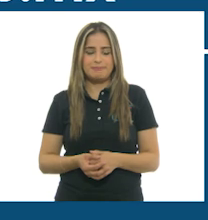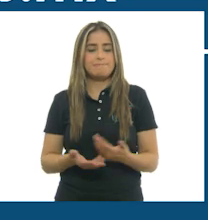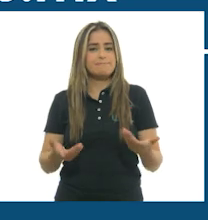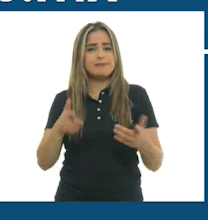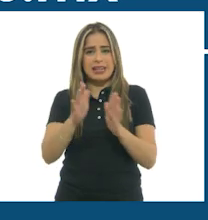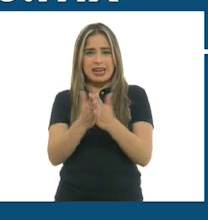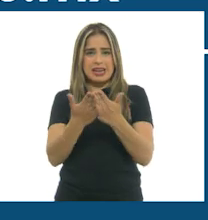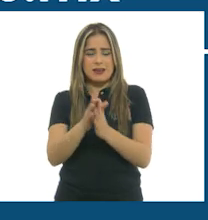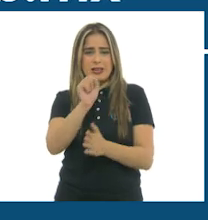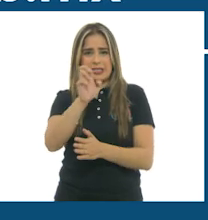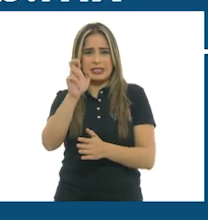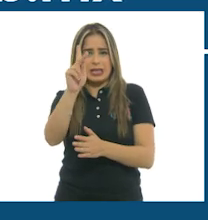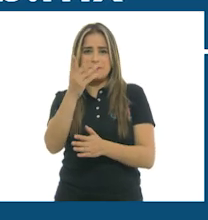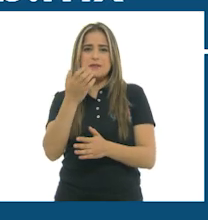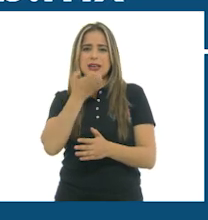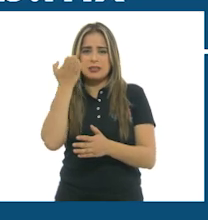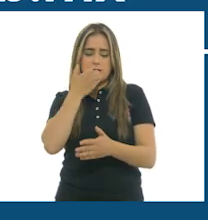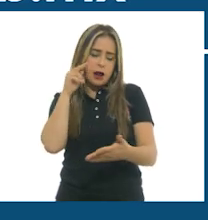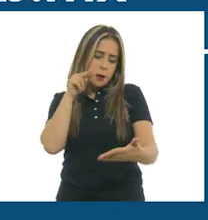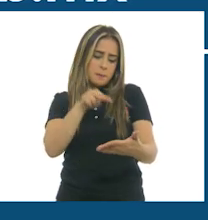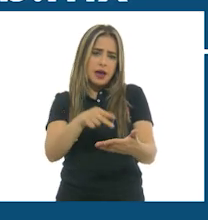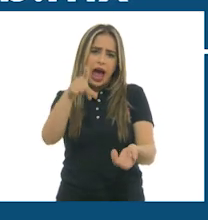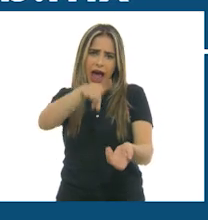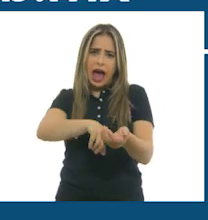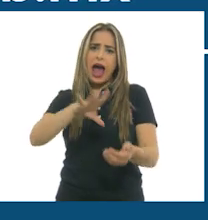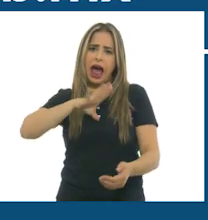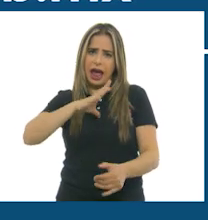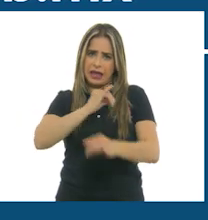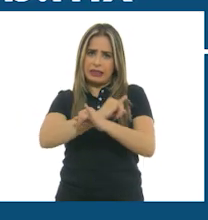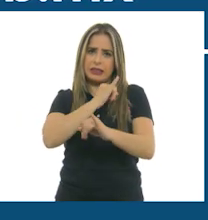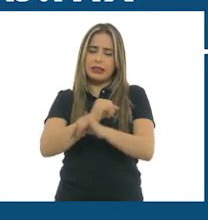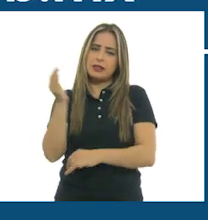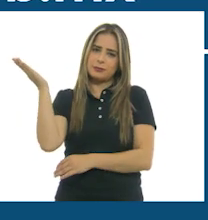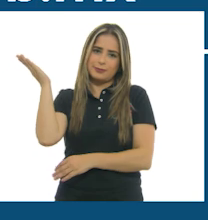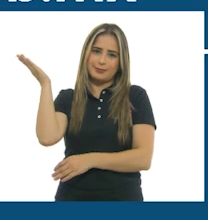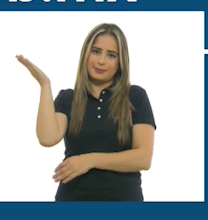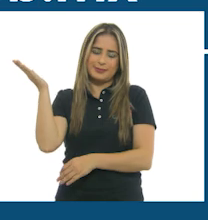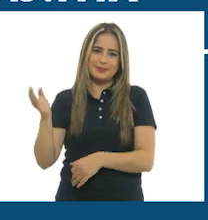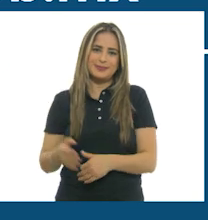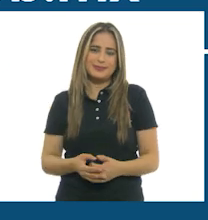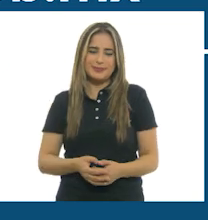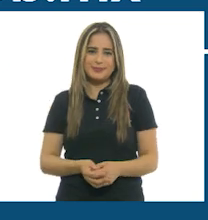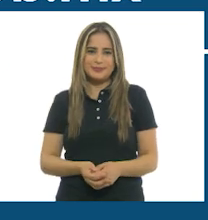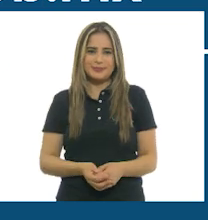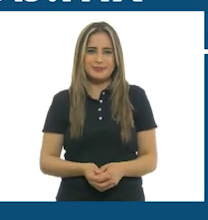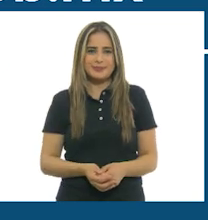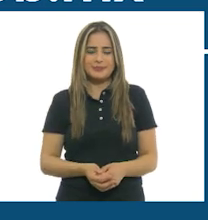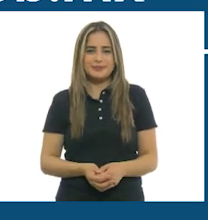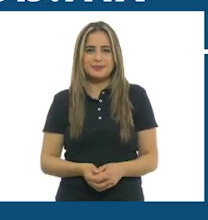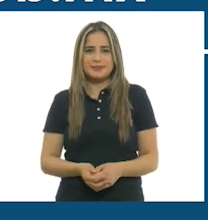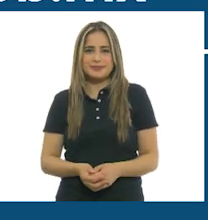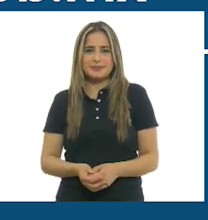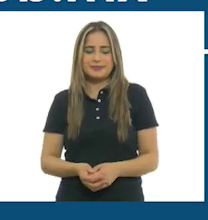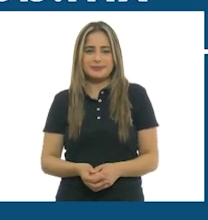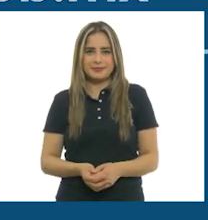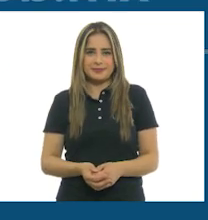También puedes encontrar los libros de texto en la página conalitej.sep.gob.mx.